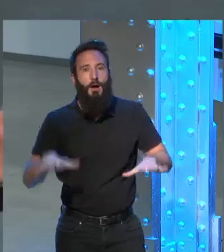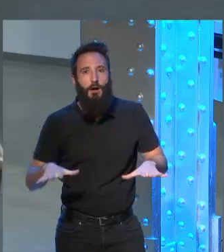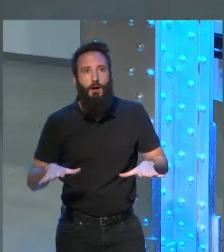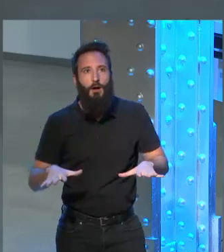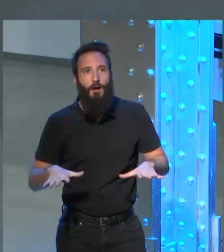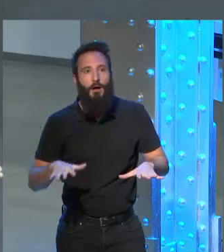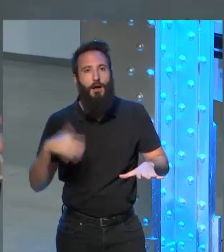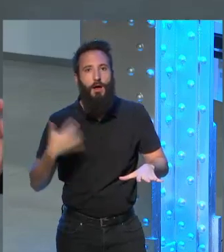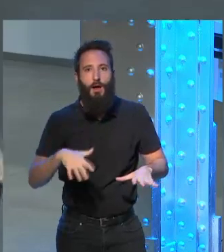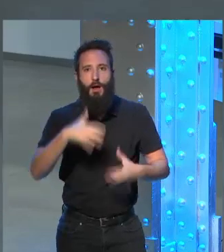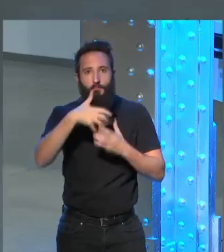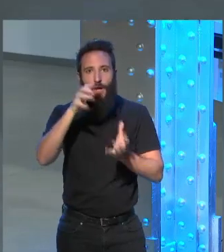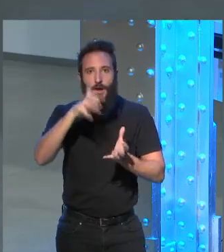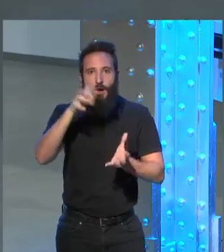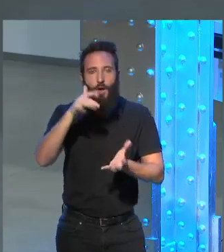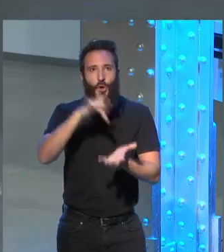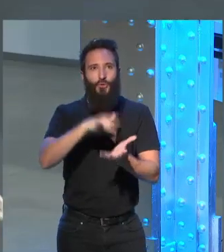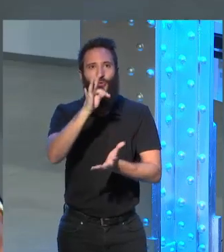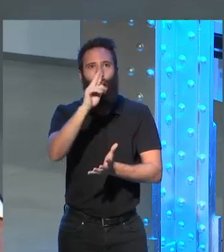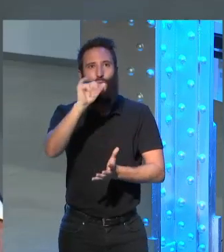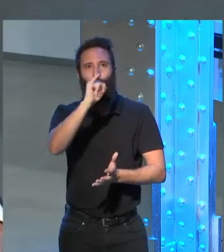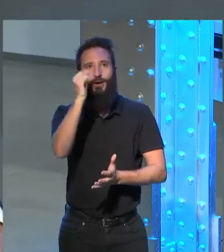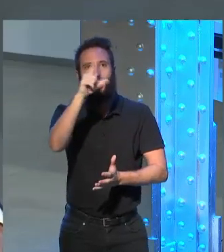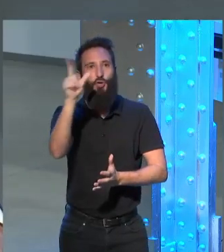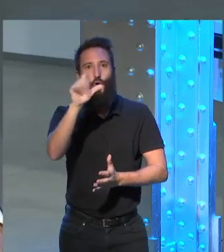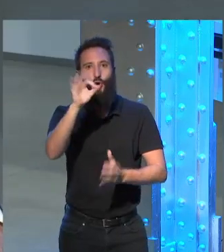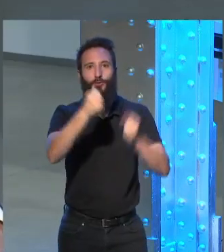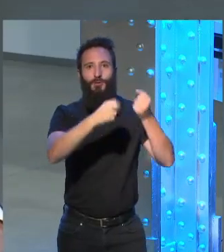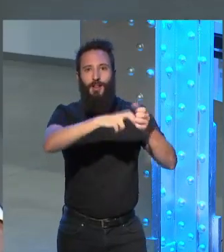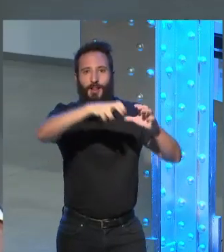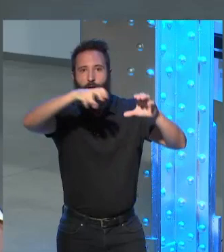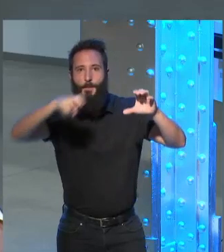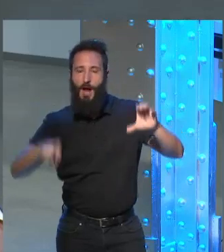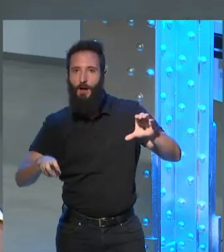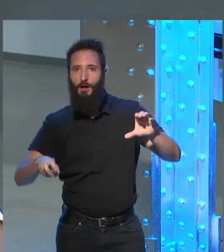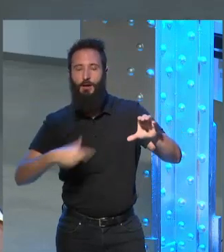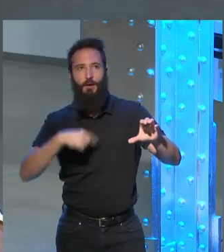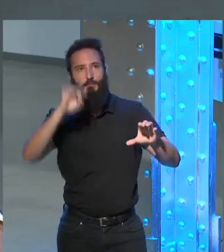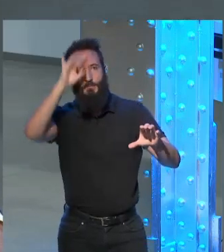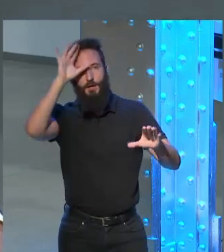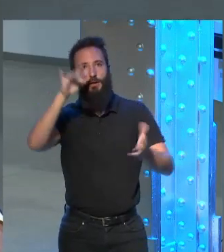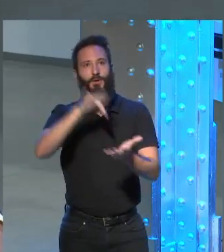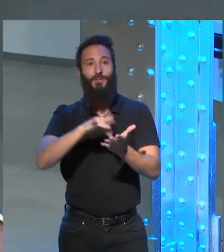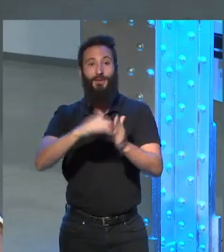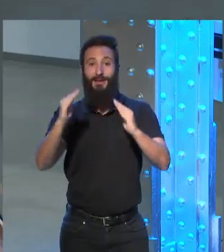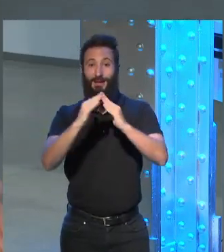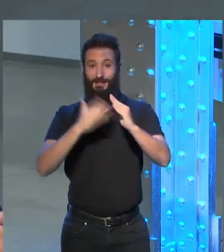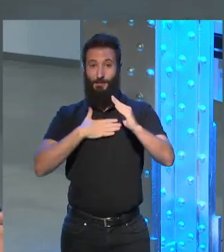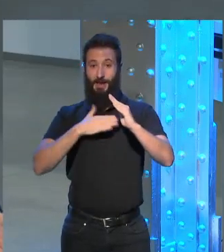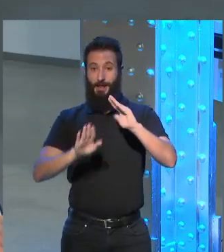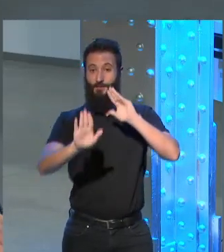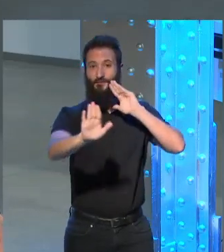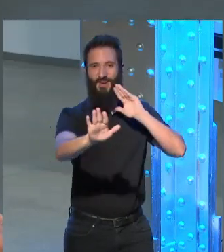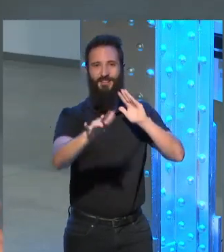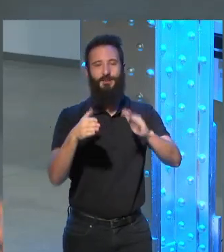Trujillo solito allí bajando de un auto y se metió a la casa que está al frente de la casa